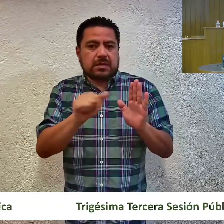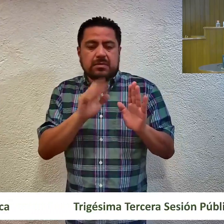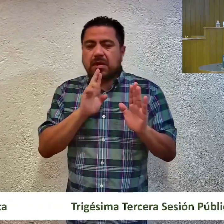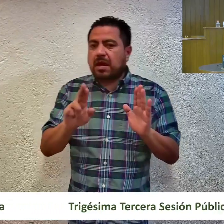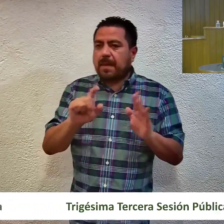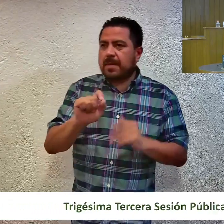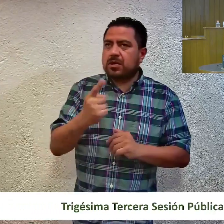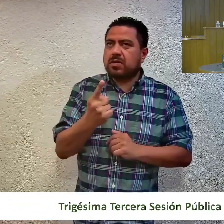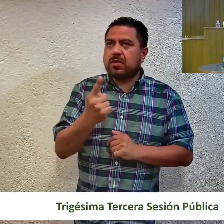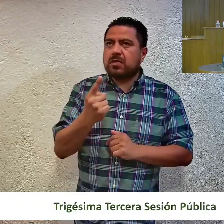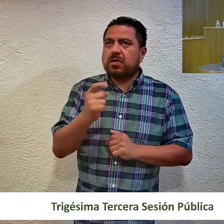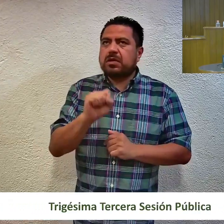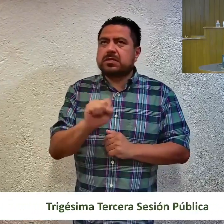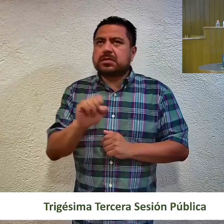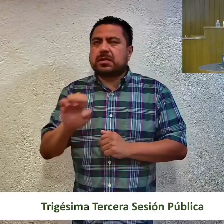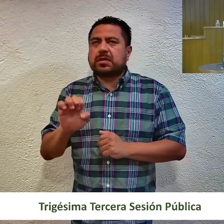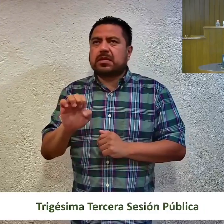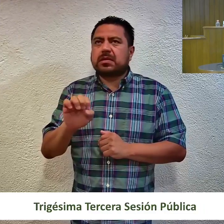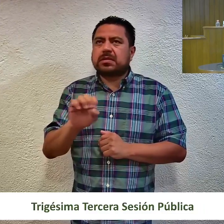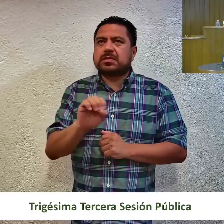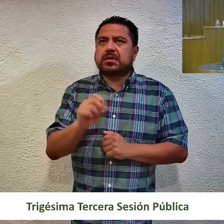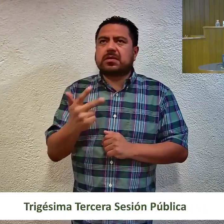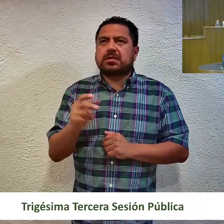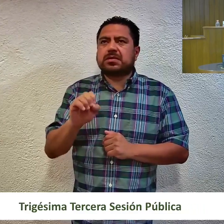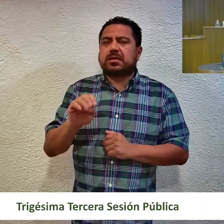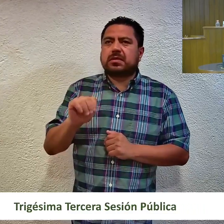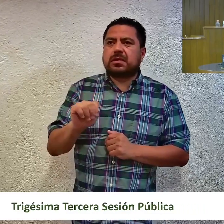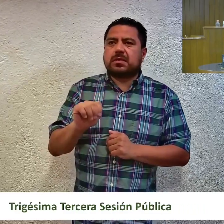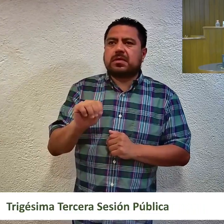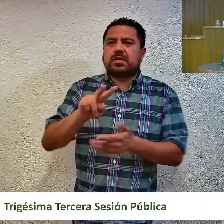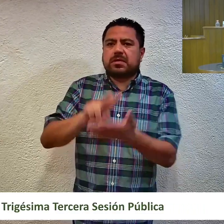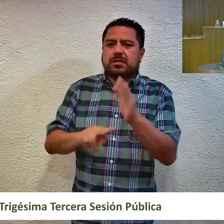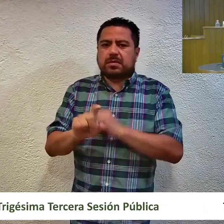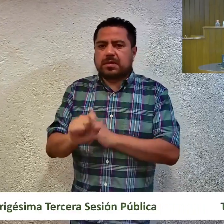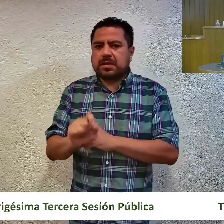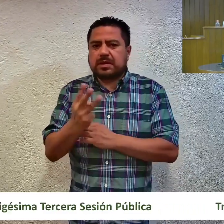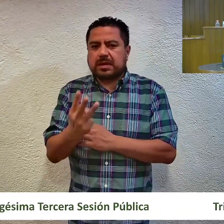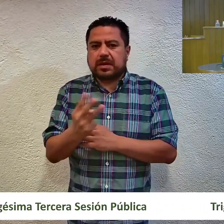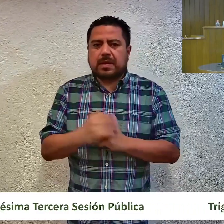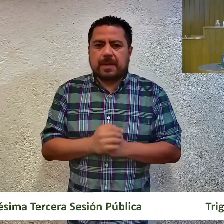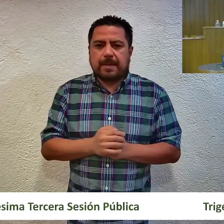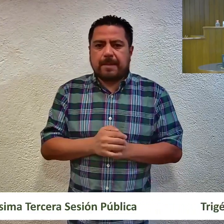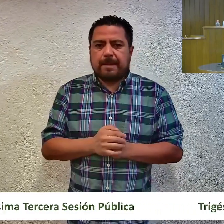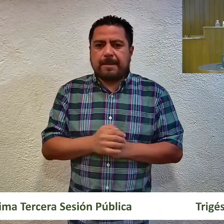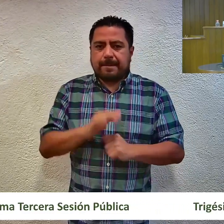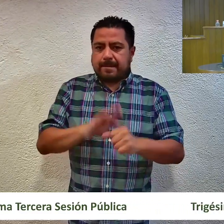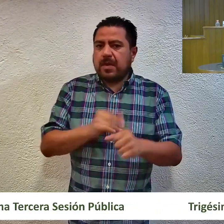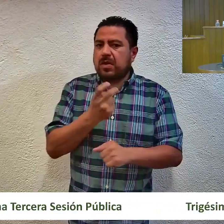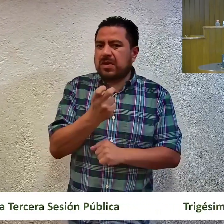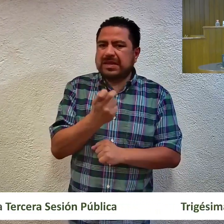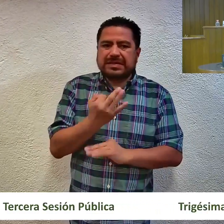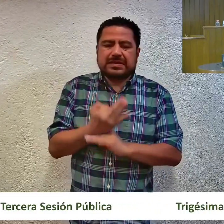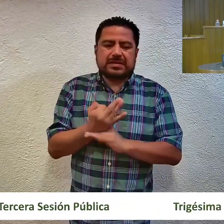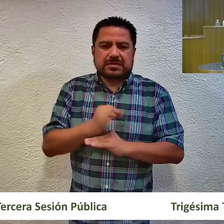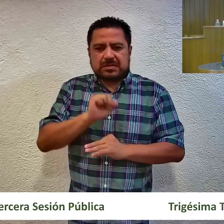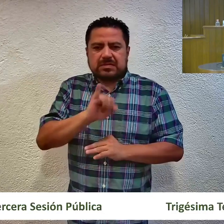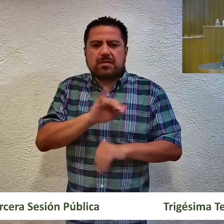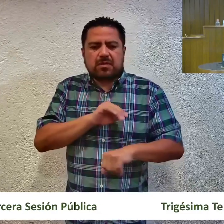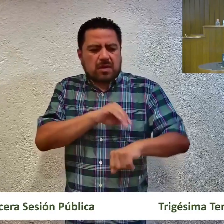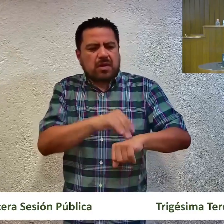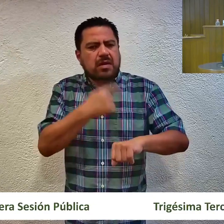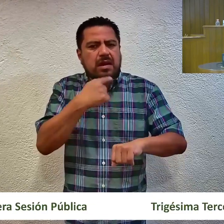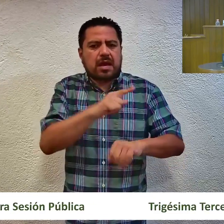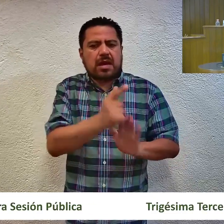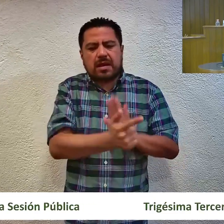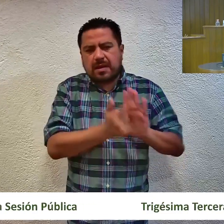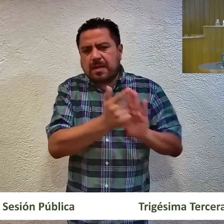21, diagonal C, diagonal 08-09-2023, por la que se declara la procedencia constitucional y